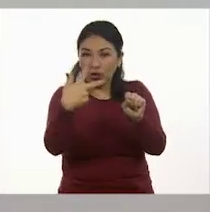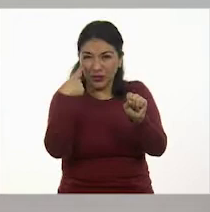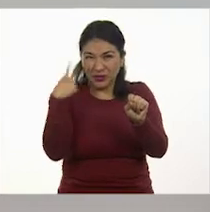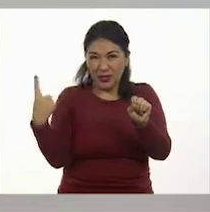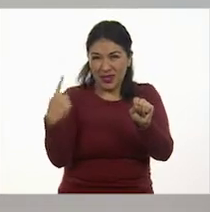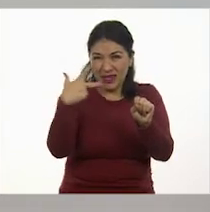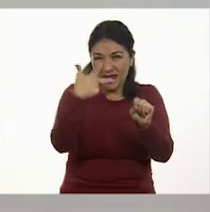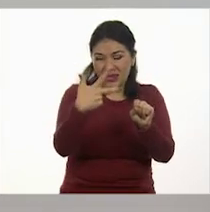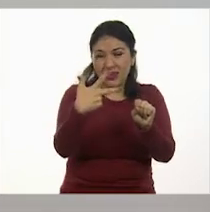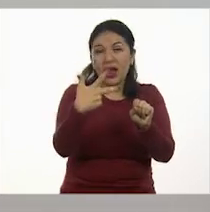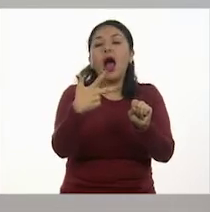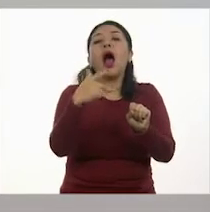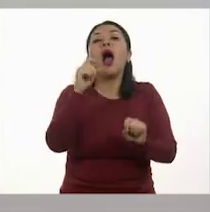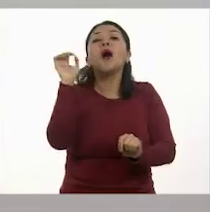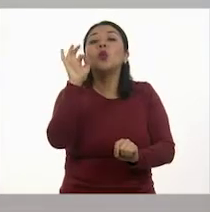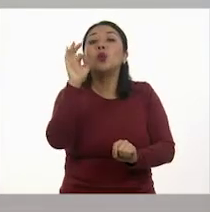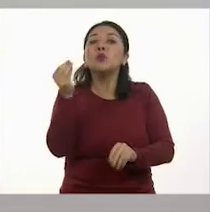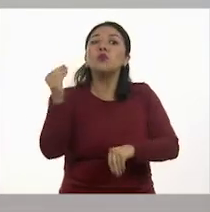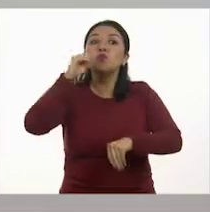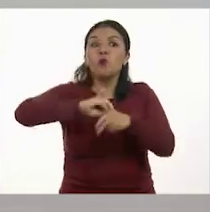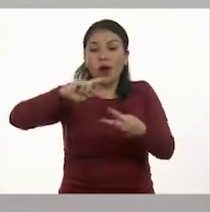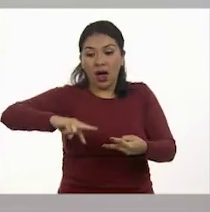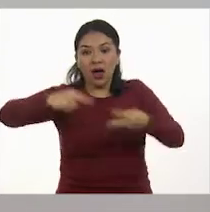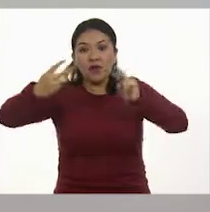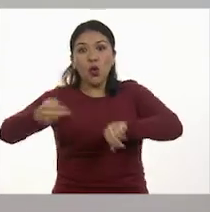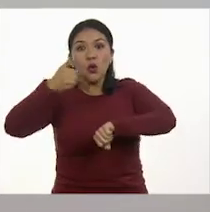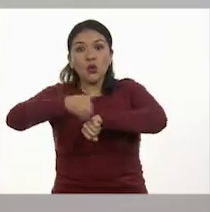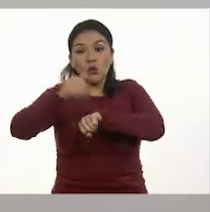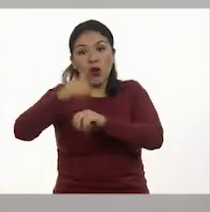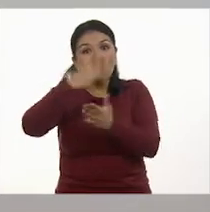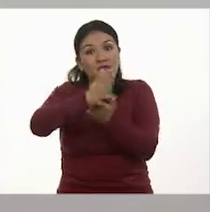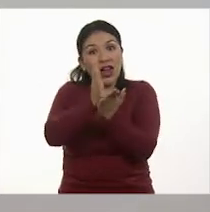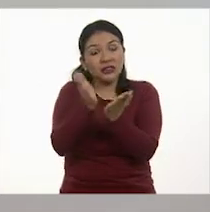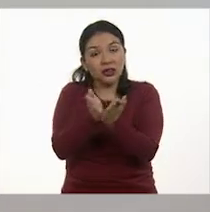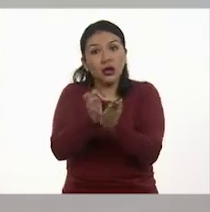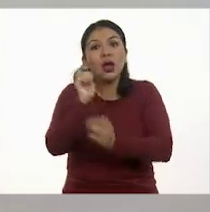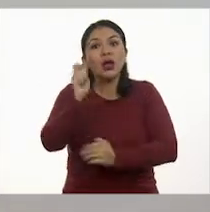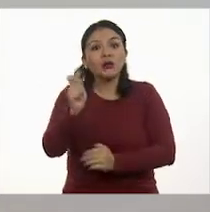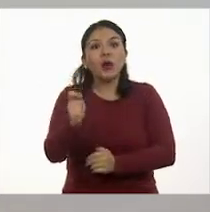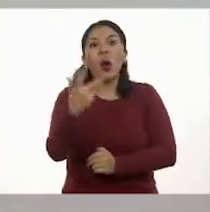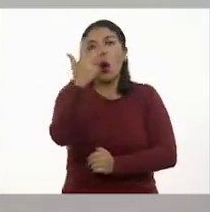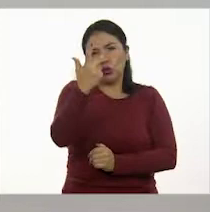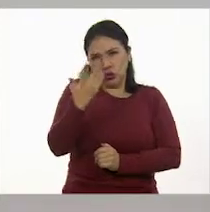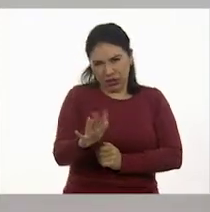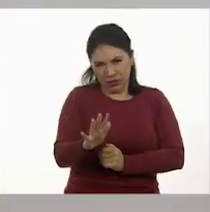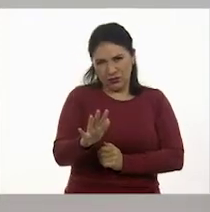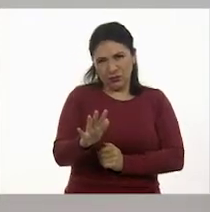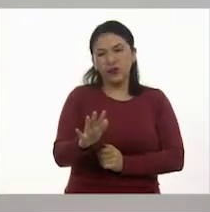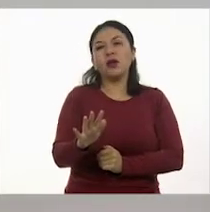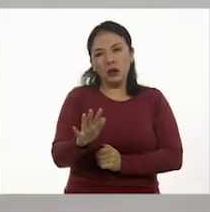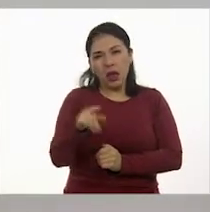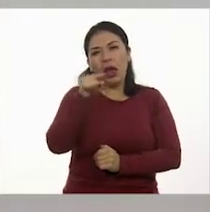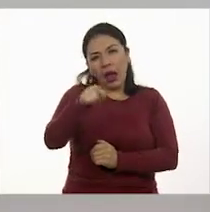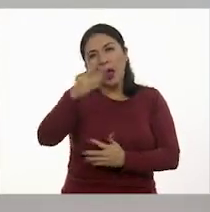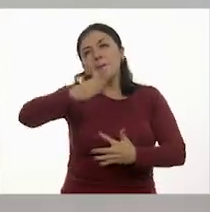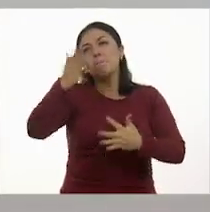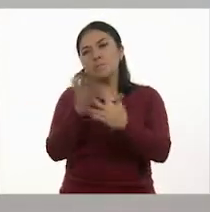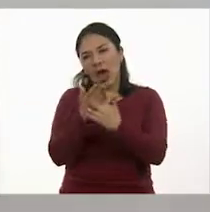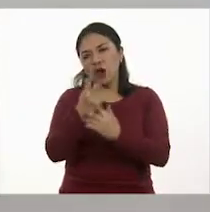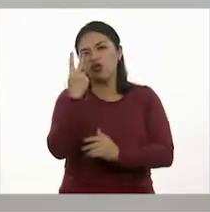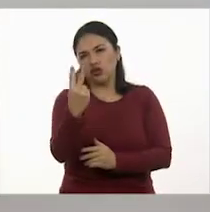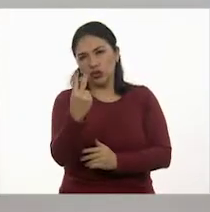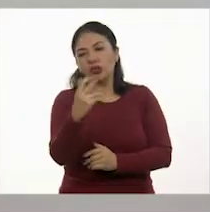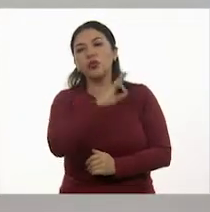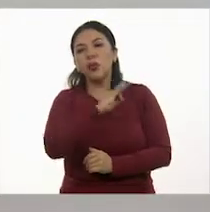ocho, cuando lo ponemos con número fraccionario, es igual a ocho décimos y que una fracción equivalente de ocho